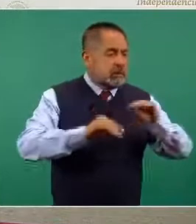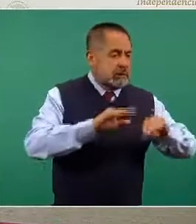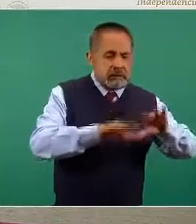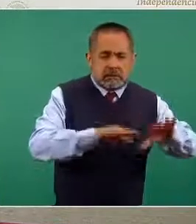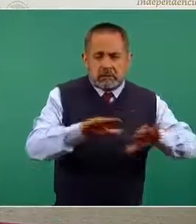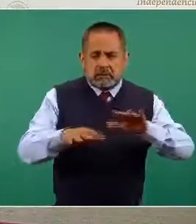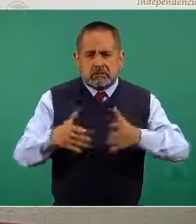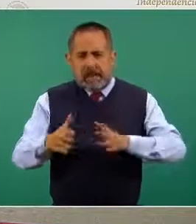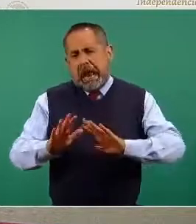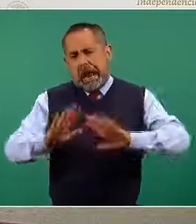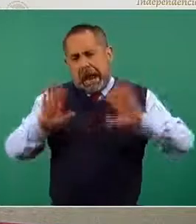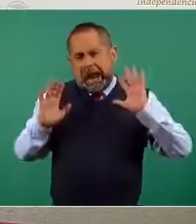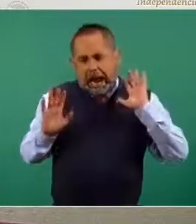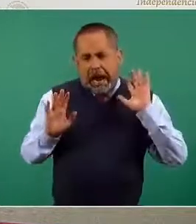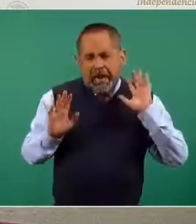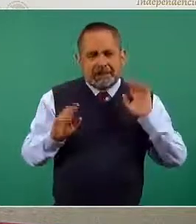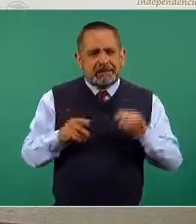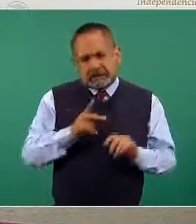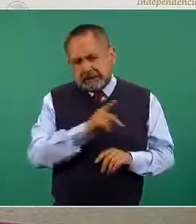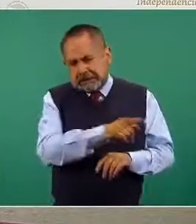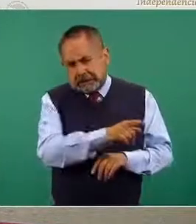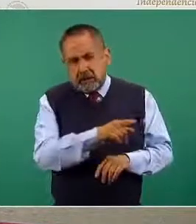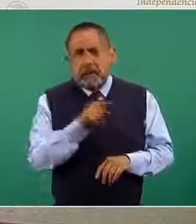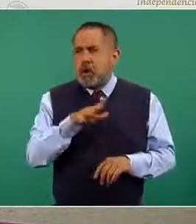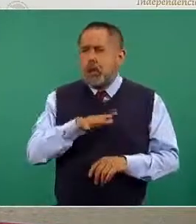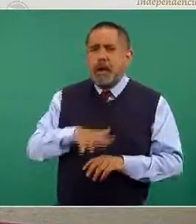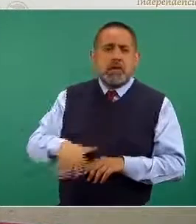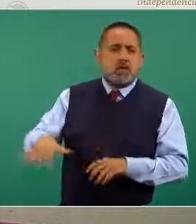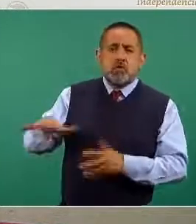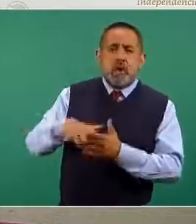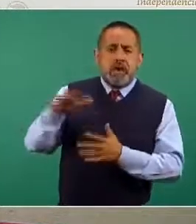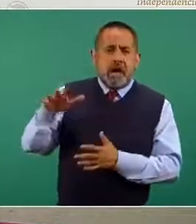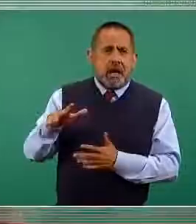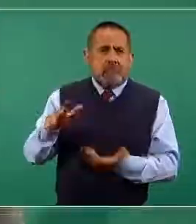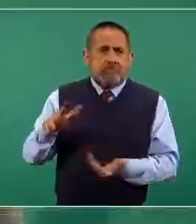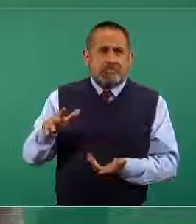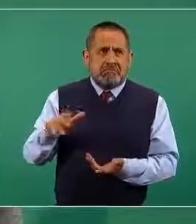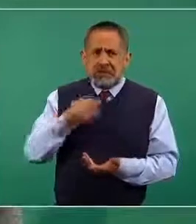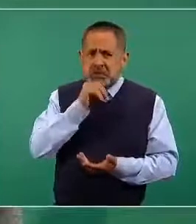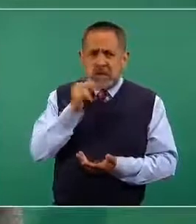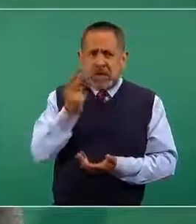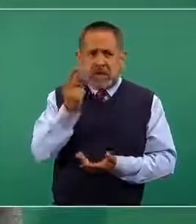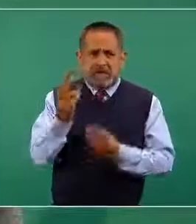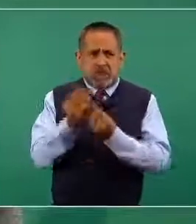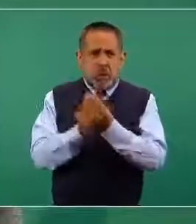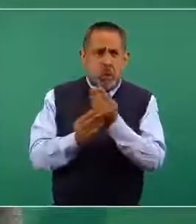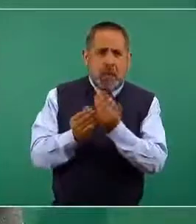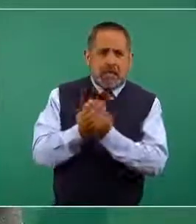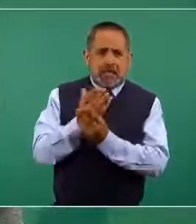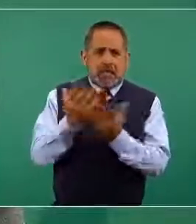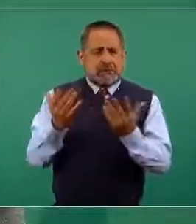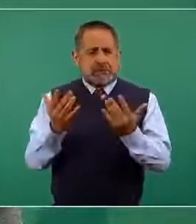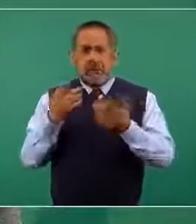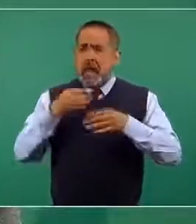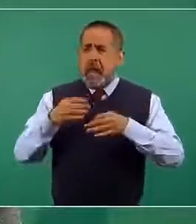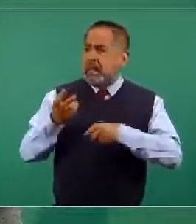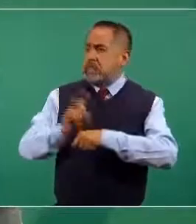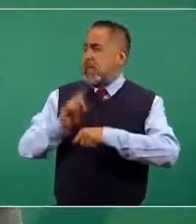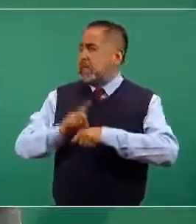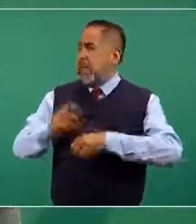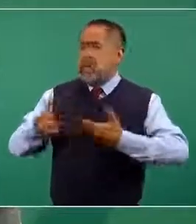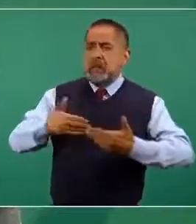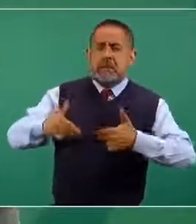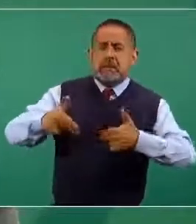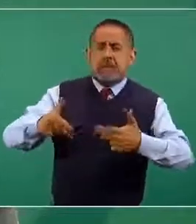guantes para su trabajo, pero en general la población general no tendría por qué utilizar guantes para sus actividades